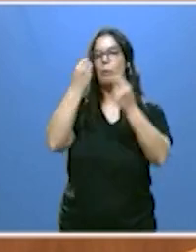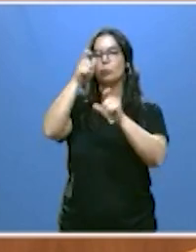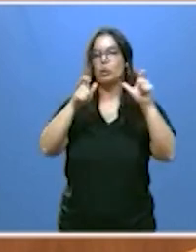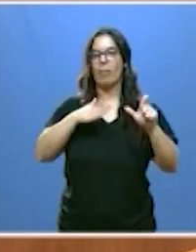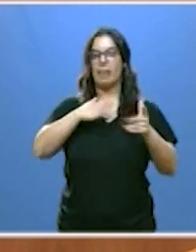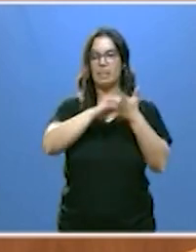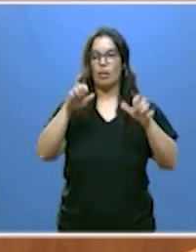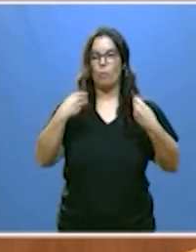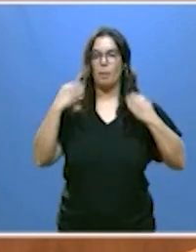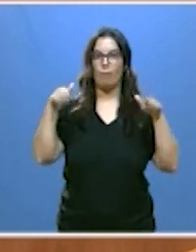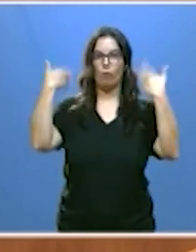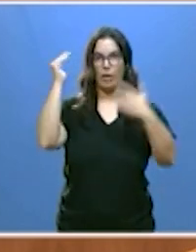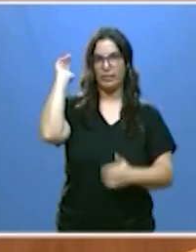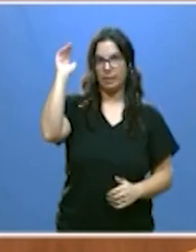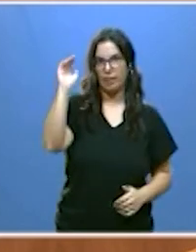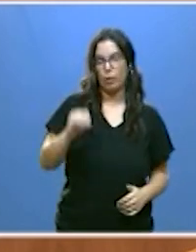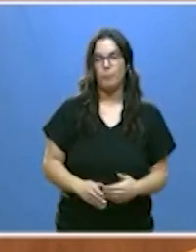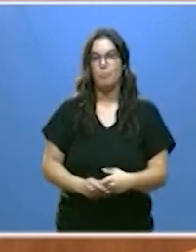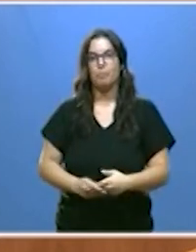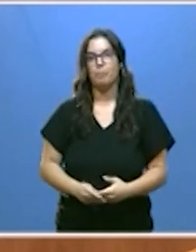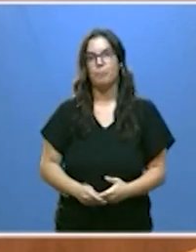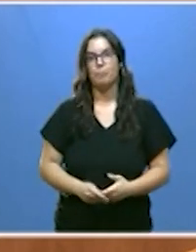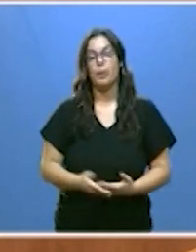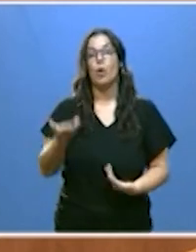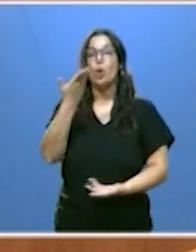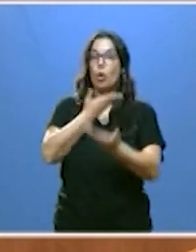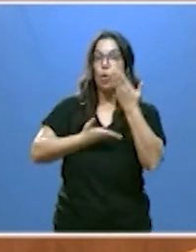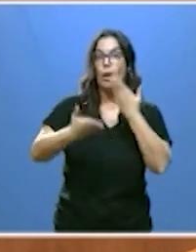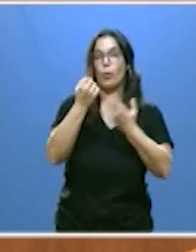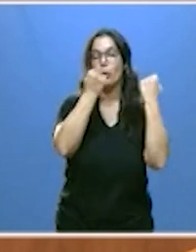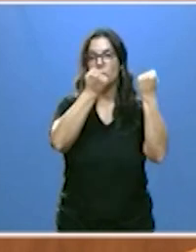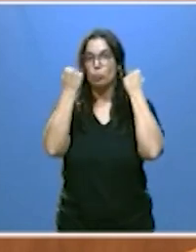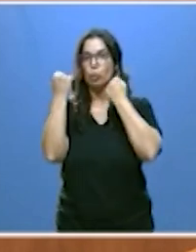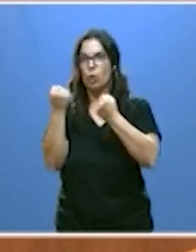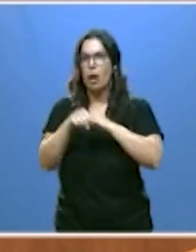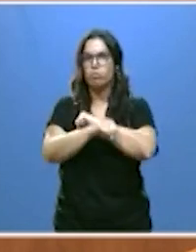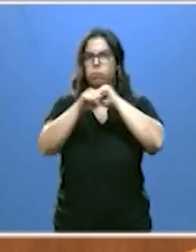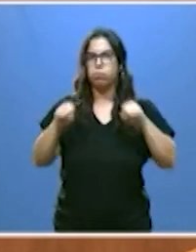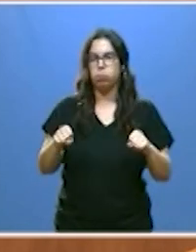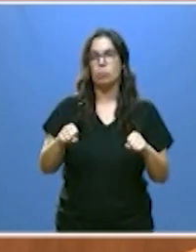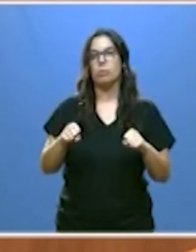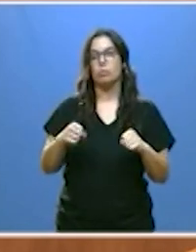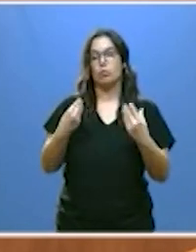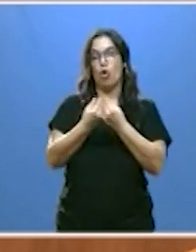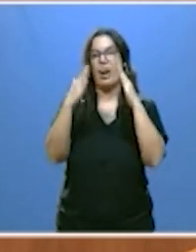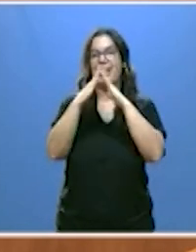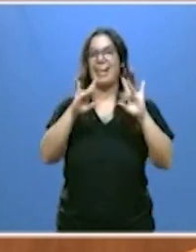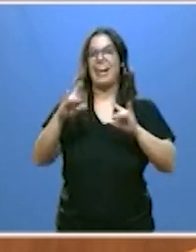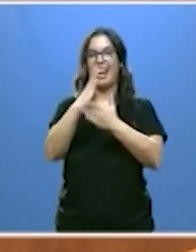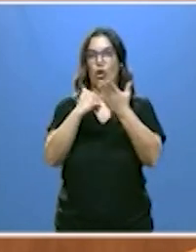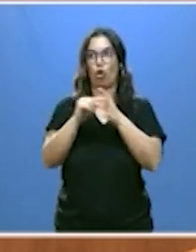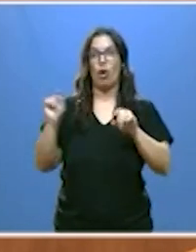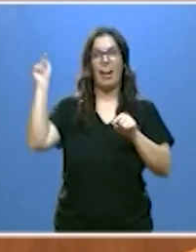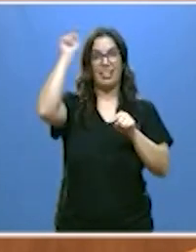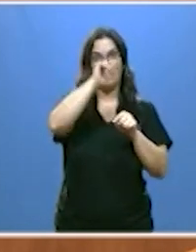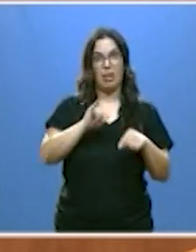en el exterior reforzaremos la colaboración institucional y económica con las casas regionales y